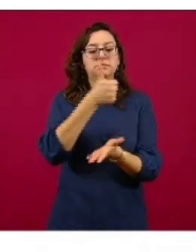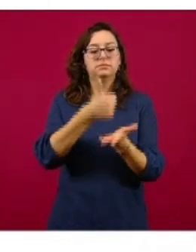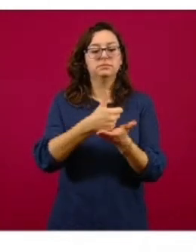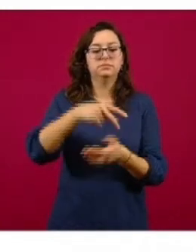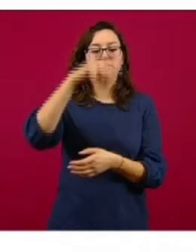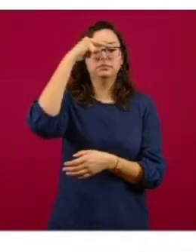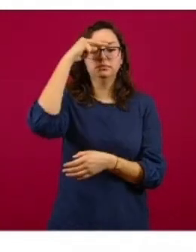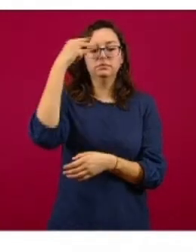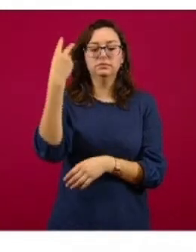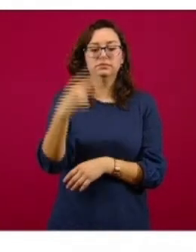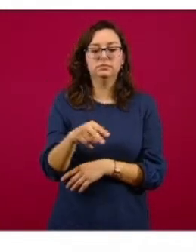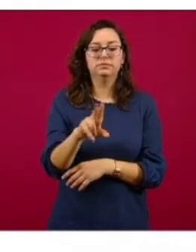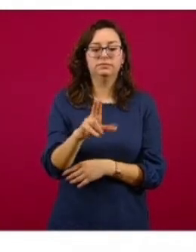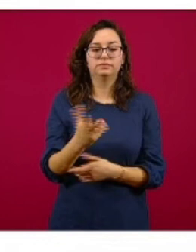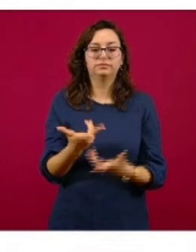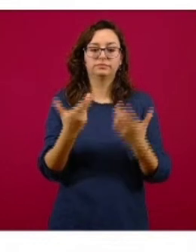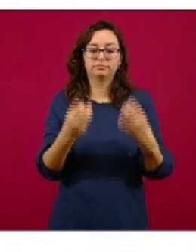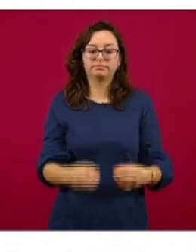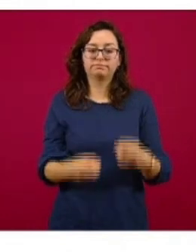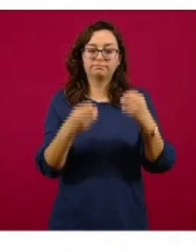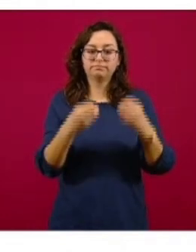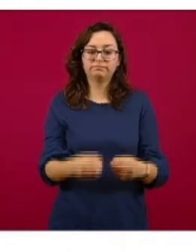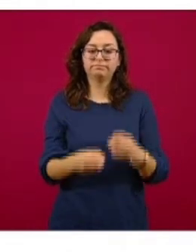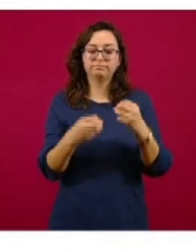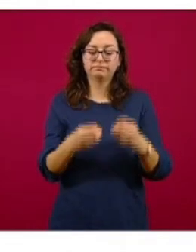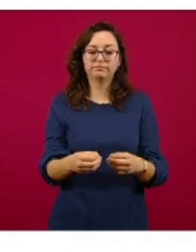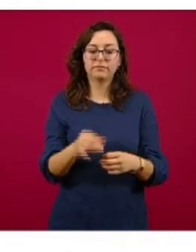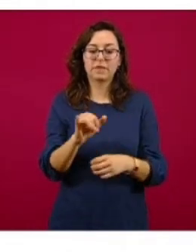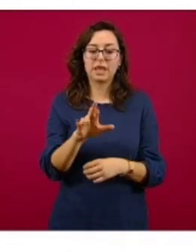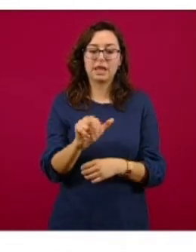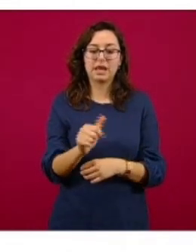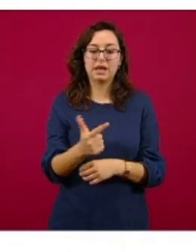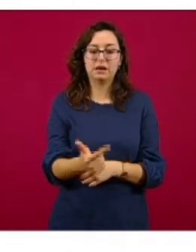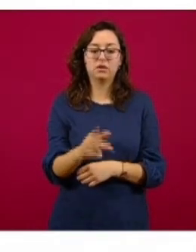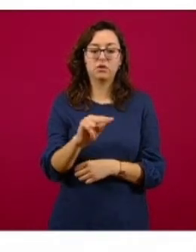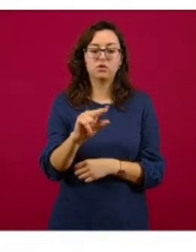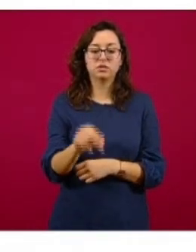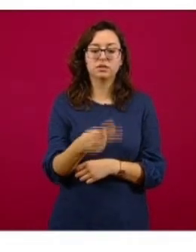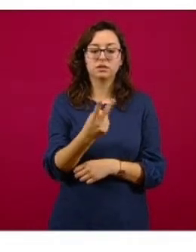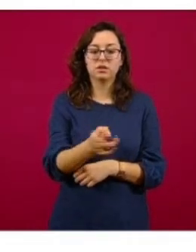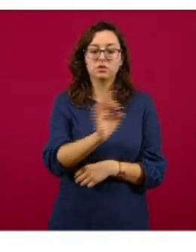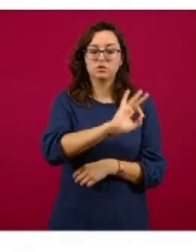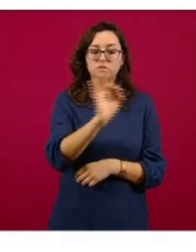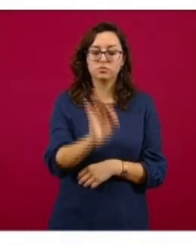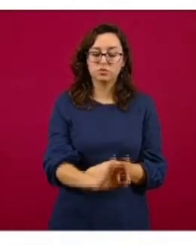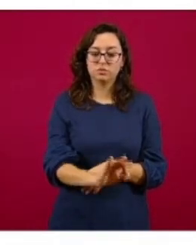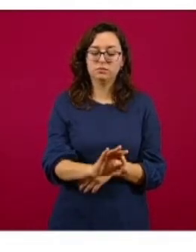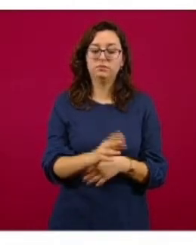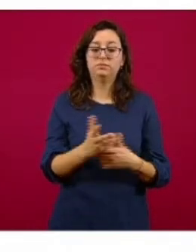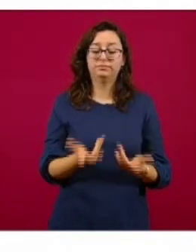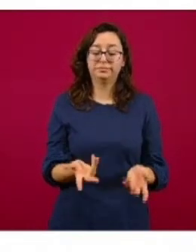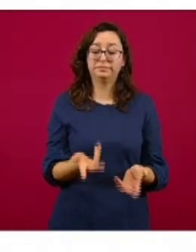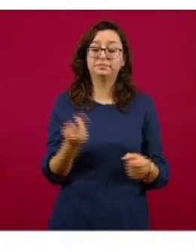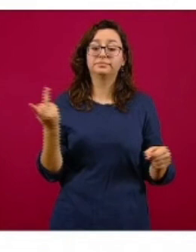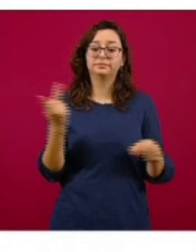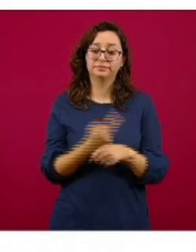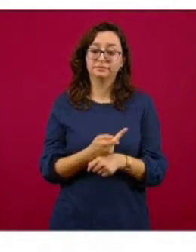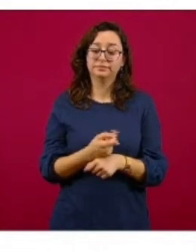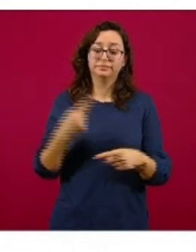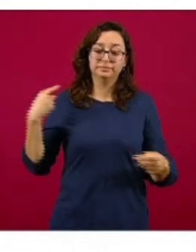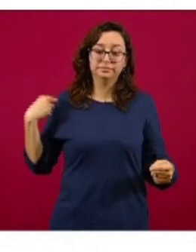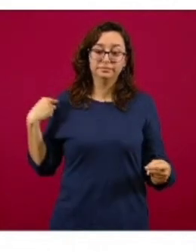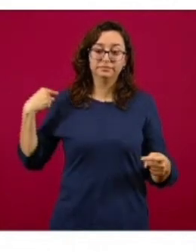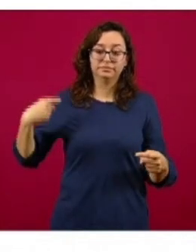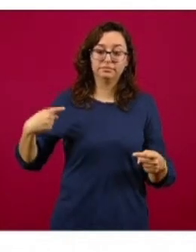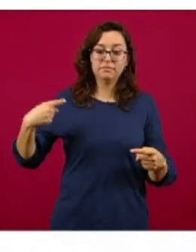de México con una ocupación de camas generales del 82% y esto, bueno, se ha mantenido